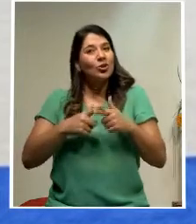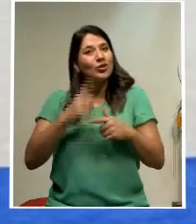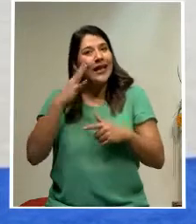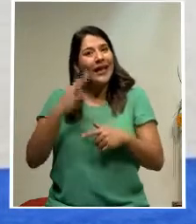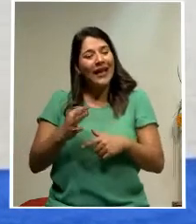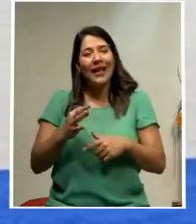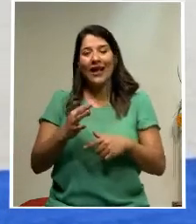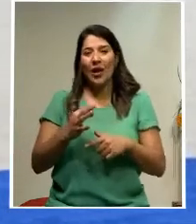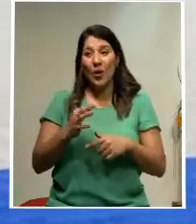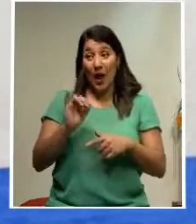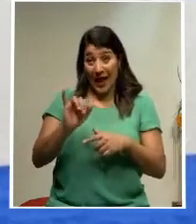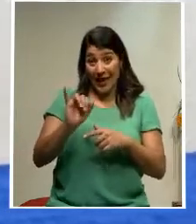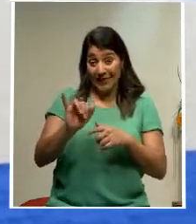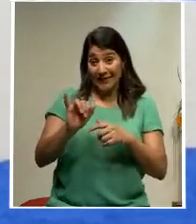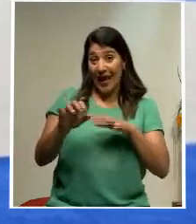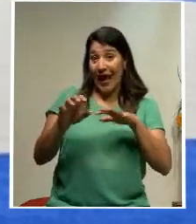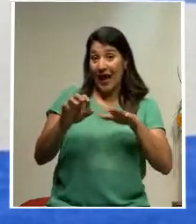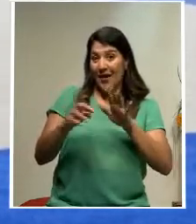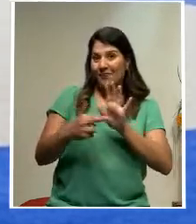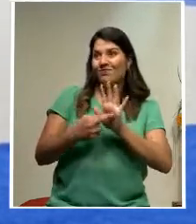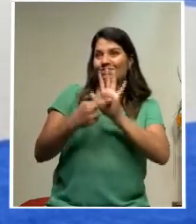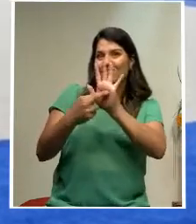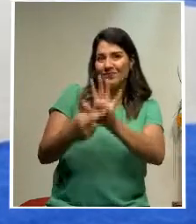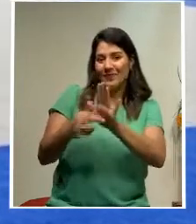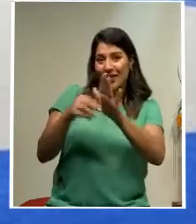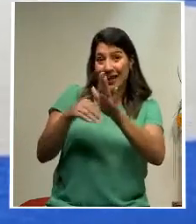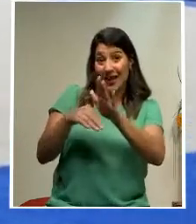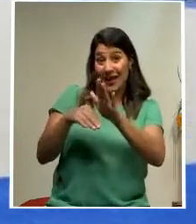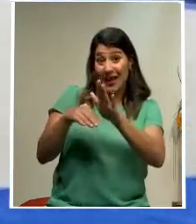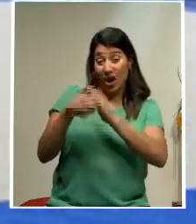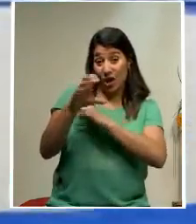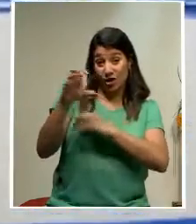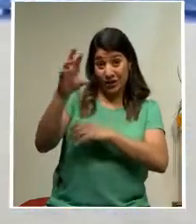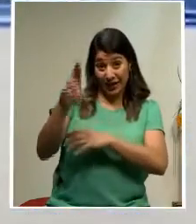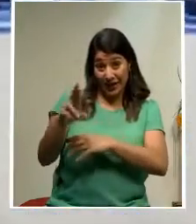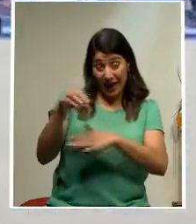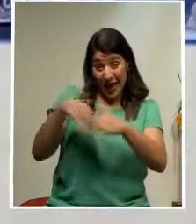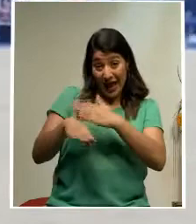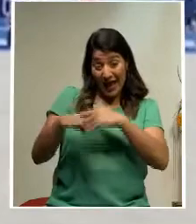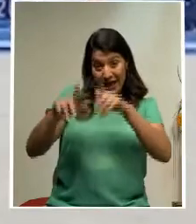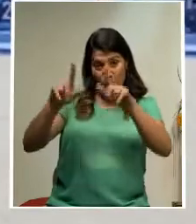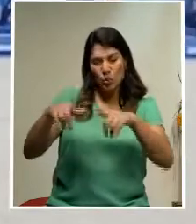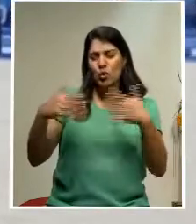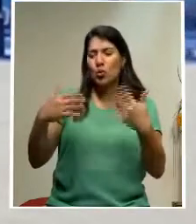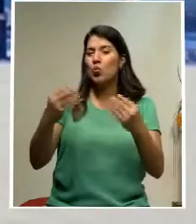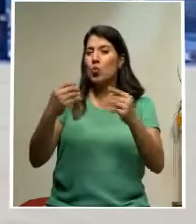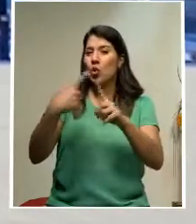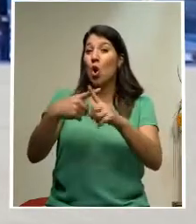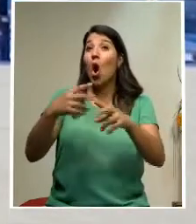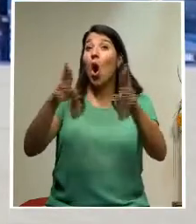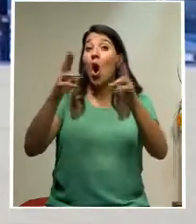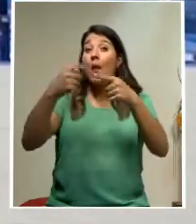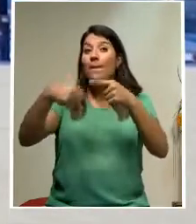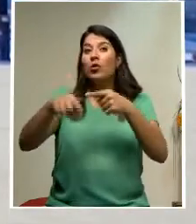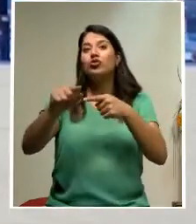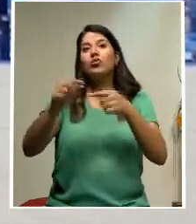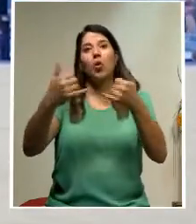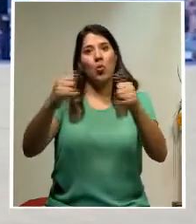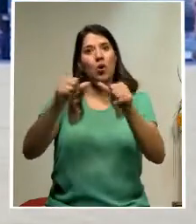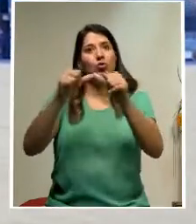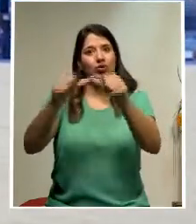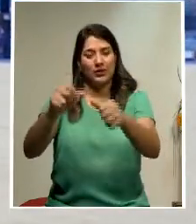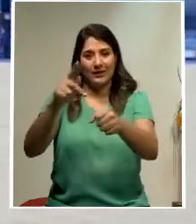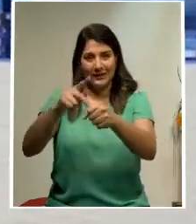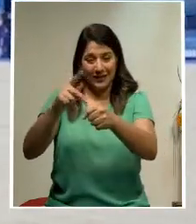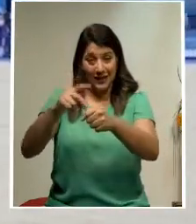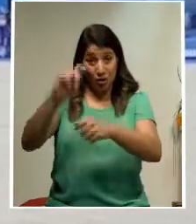gimnasia en estos juegos fue bastante positiva y espero que en los próximos juegos también haya representación de gimnasia. Espero poder seguir entrenando muchísimos